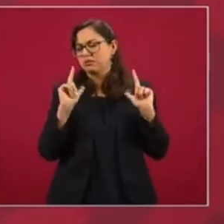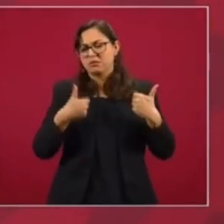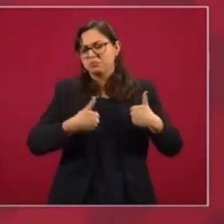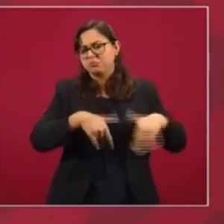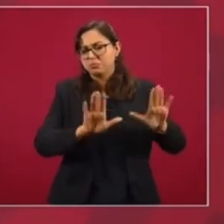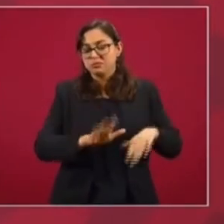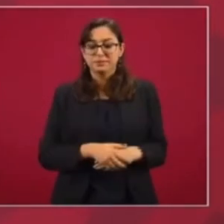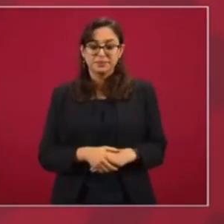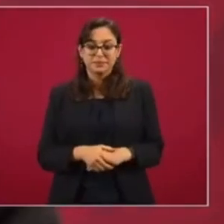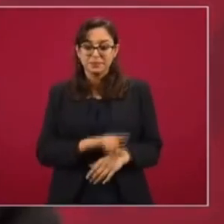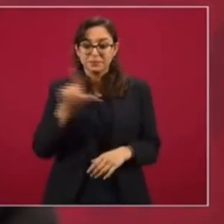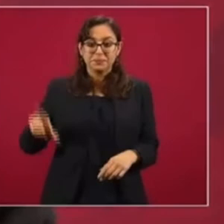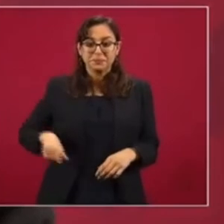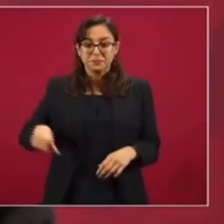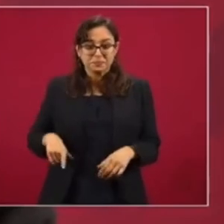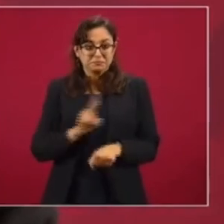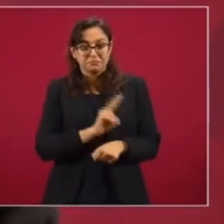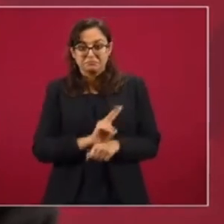Entonces el Estado no existe.